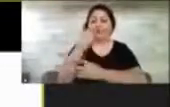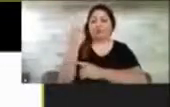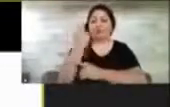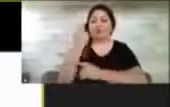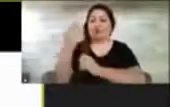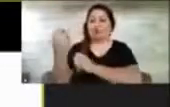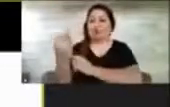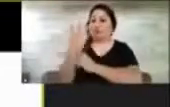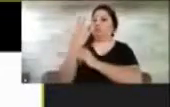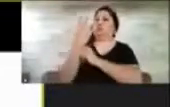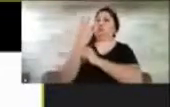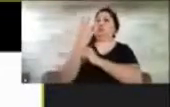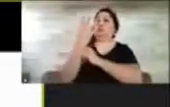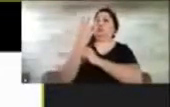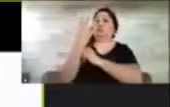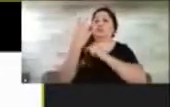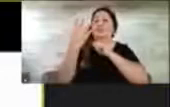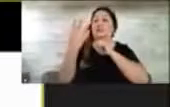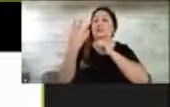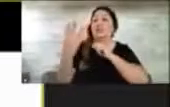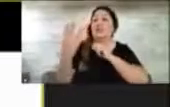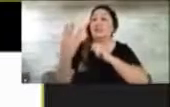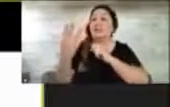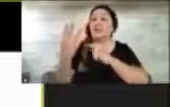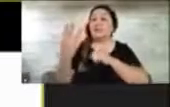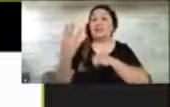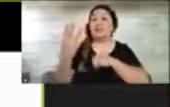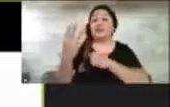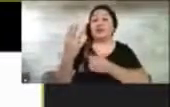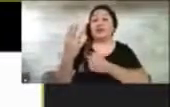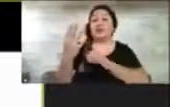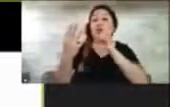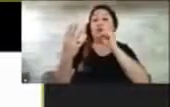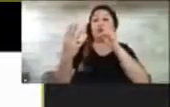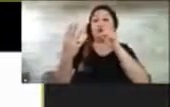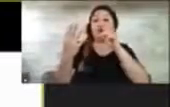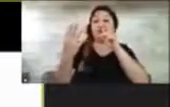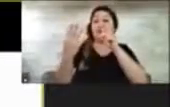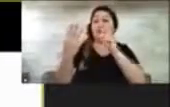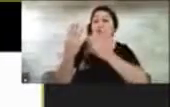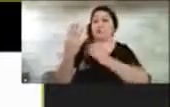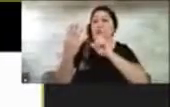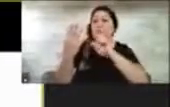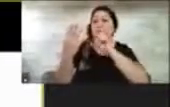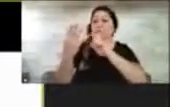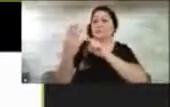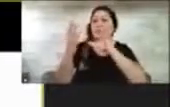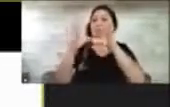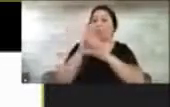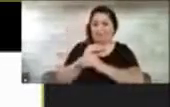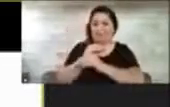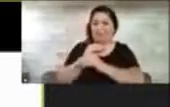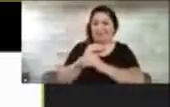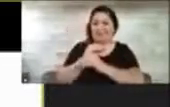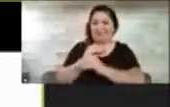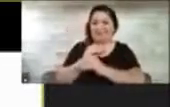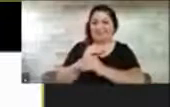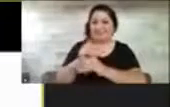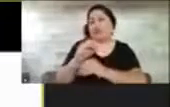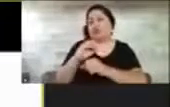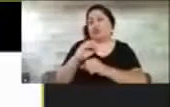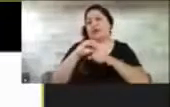OK. ¿Vale? Entonces le estoy diciendo, llegamos en 15 minutos. ¿Ya? Y también ella,